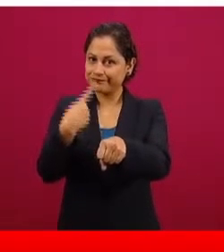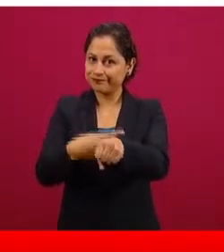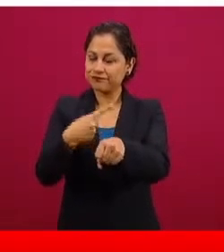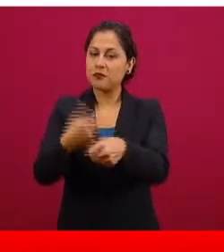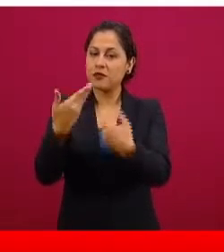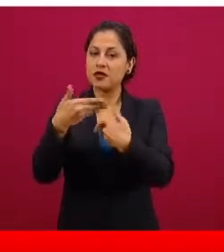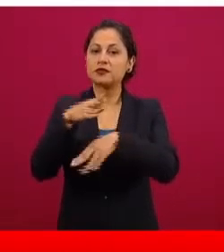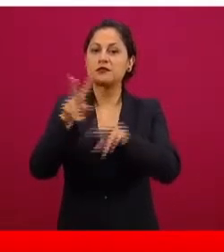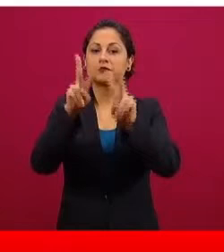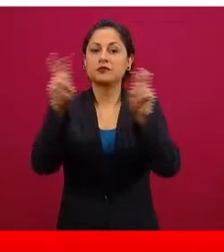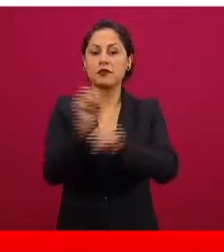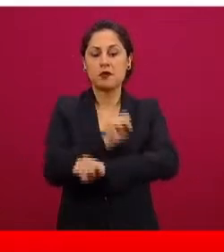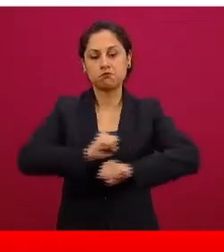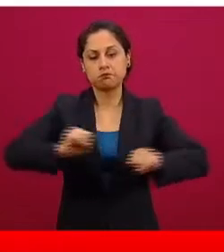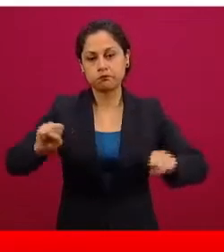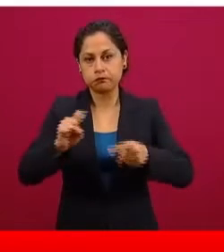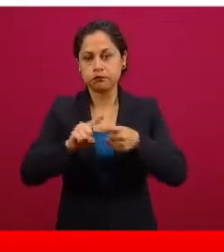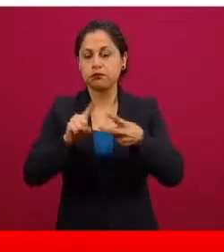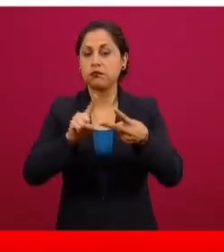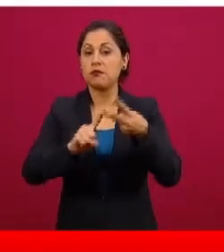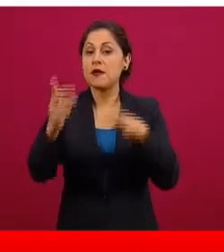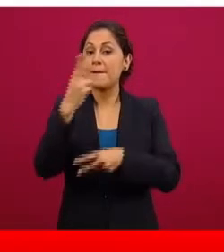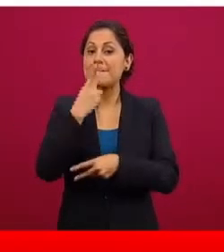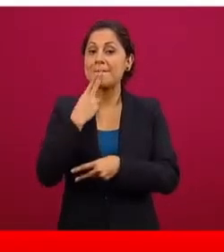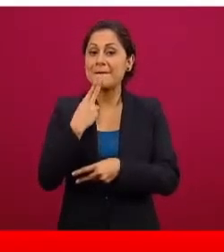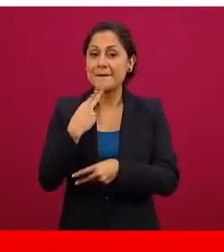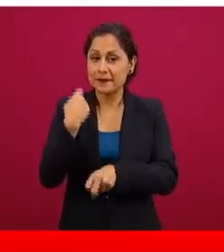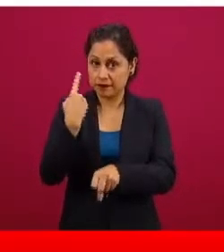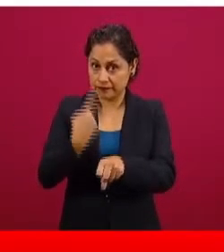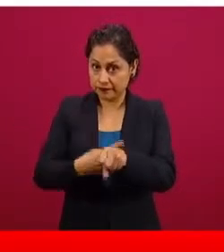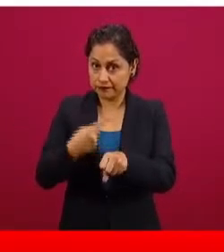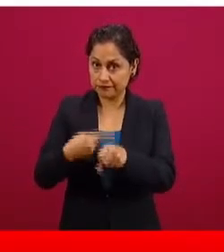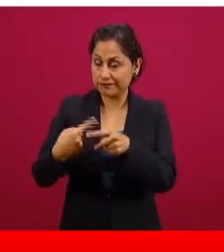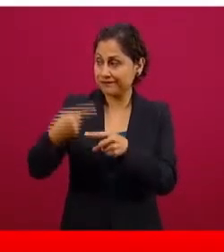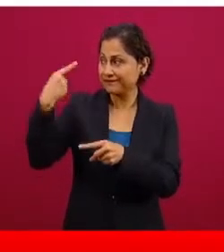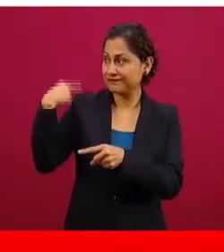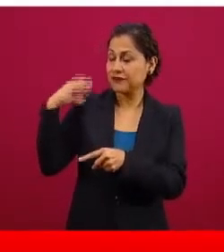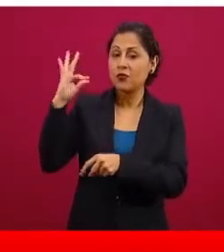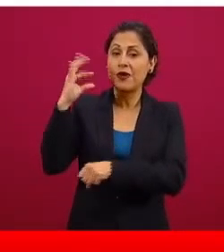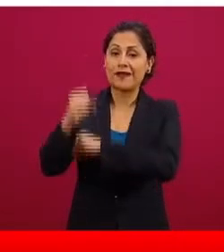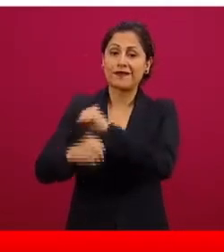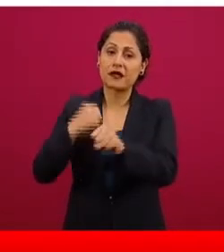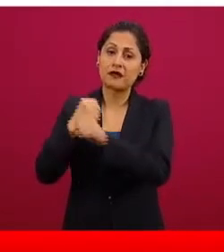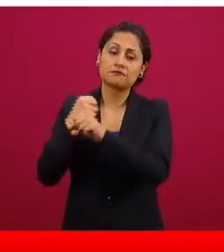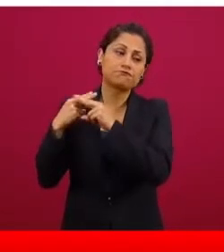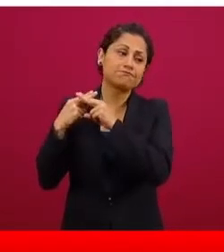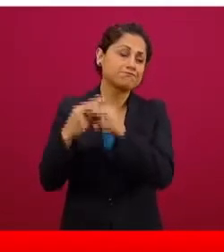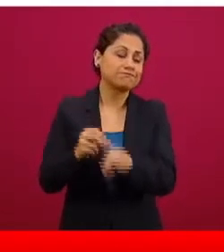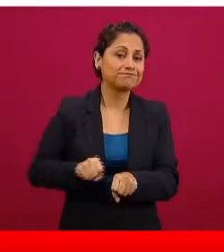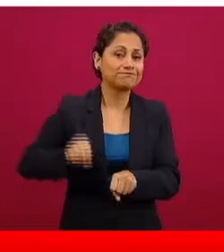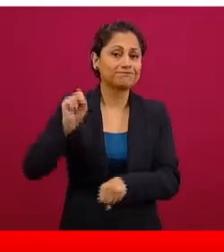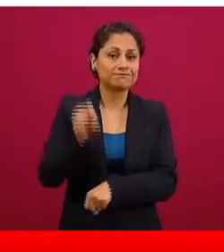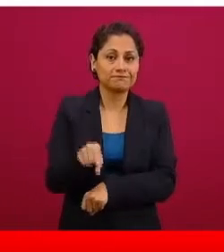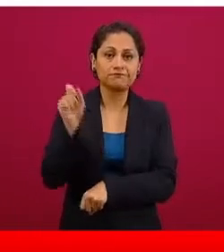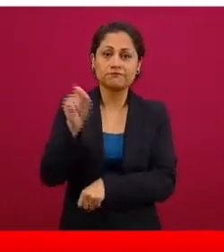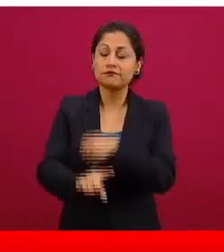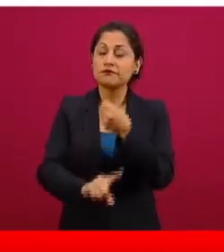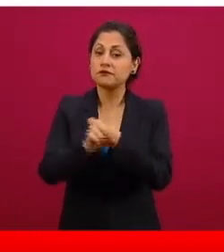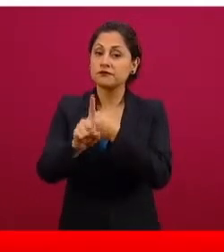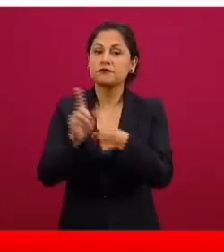obesidad, sobrepeso, diabetes a lo largo de los últimos 40 años y que eso representa una adversidad